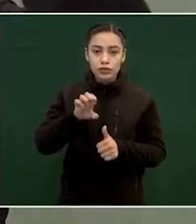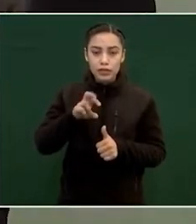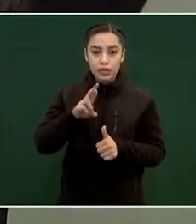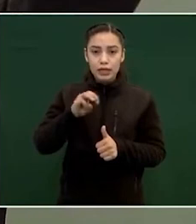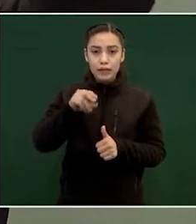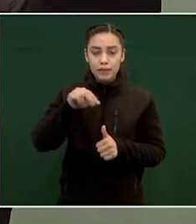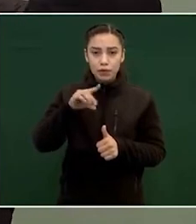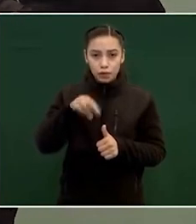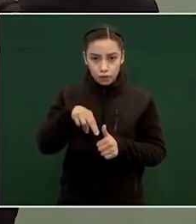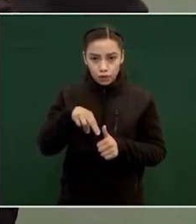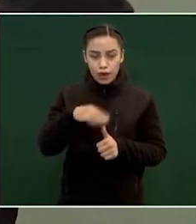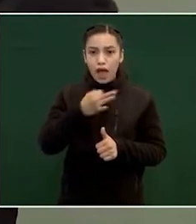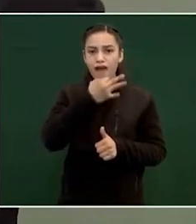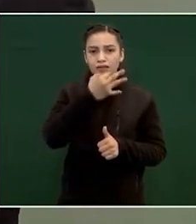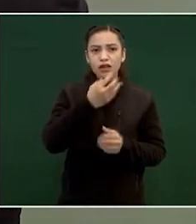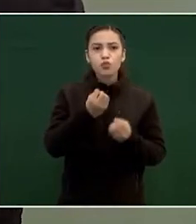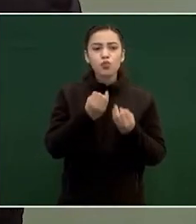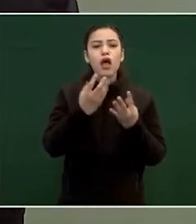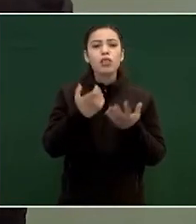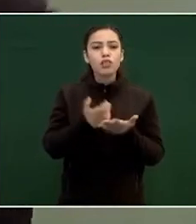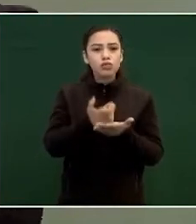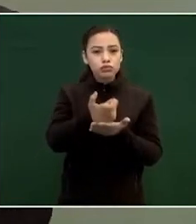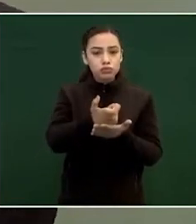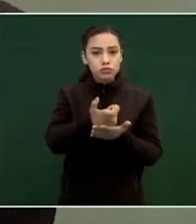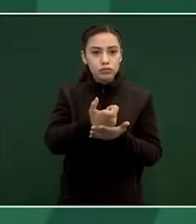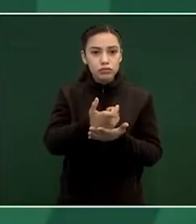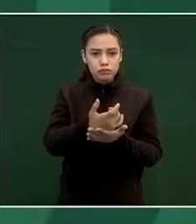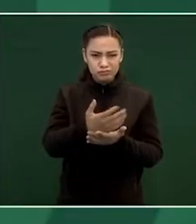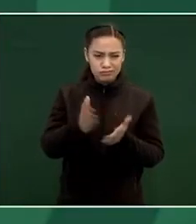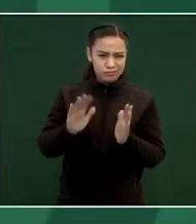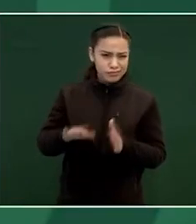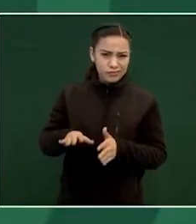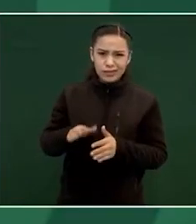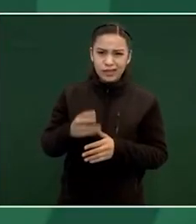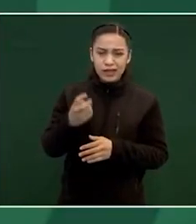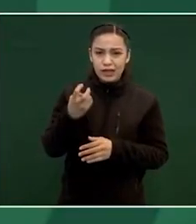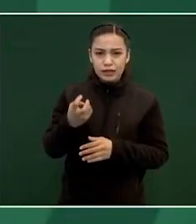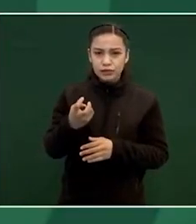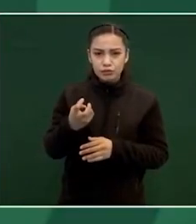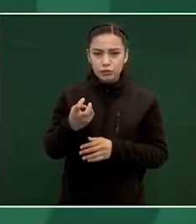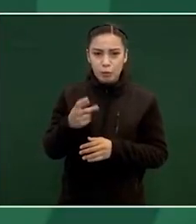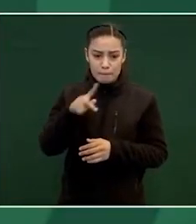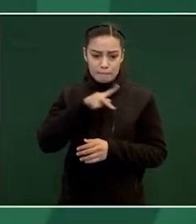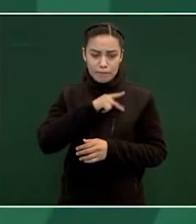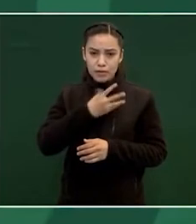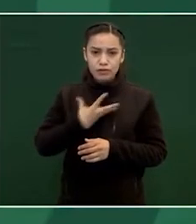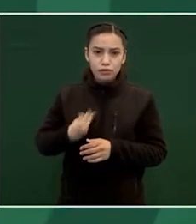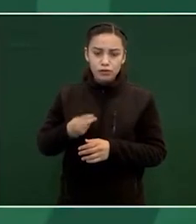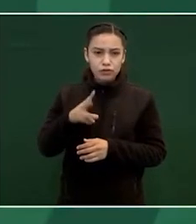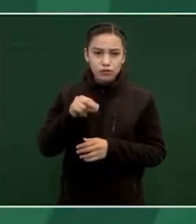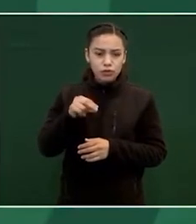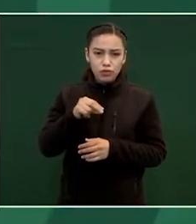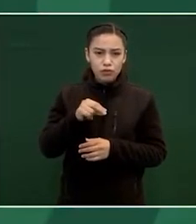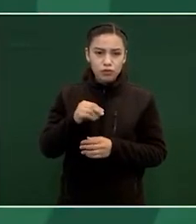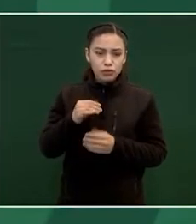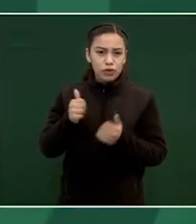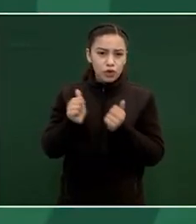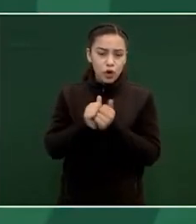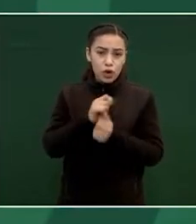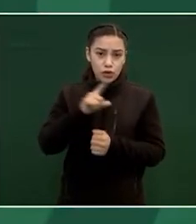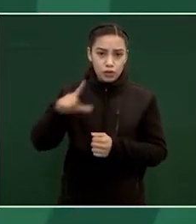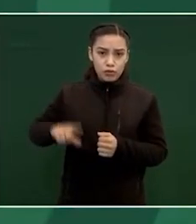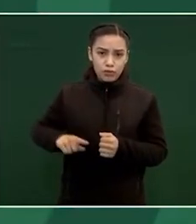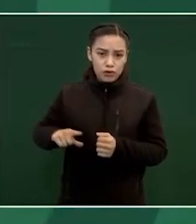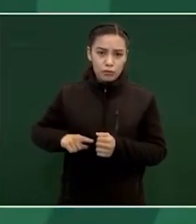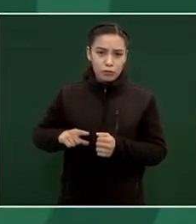es independiente y no tiene que ver con el gobierno porque ninguno de mis hijos